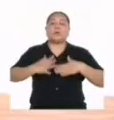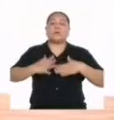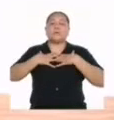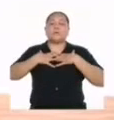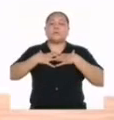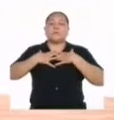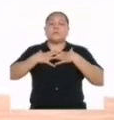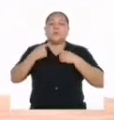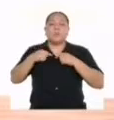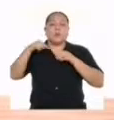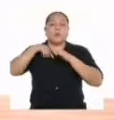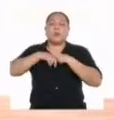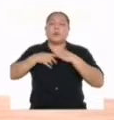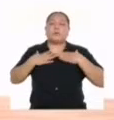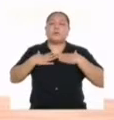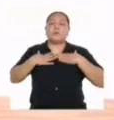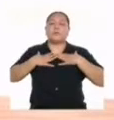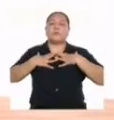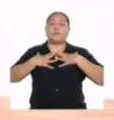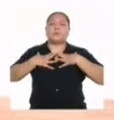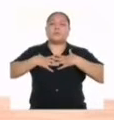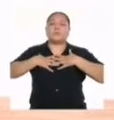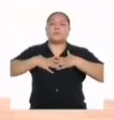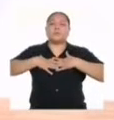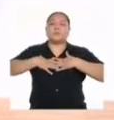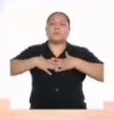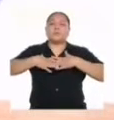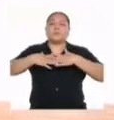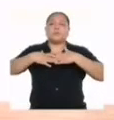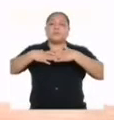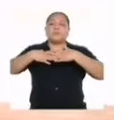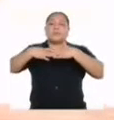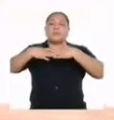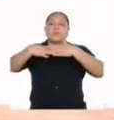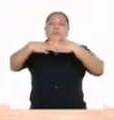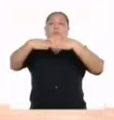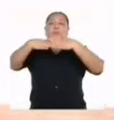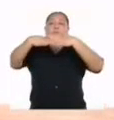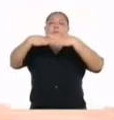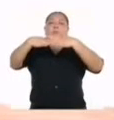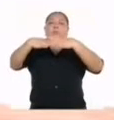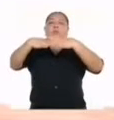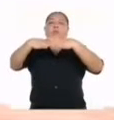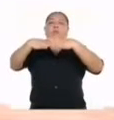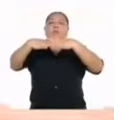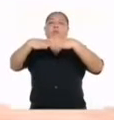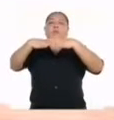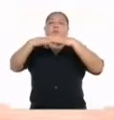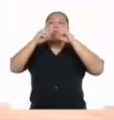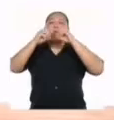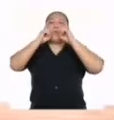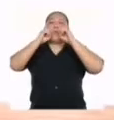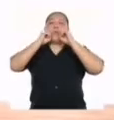Respiramos profundo Vamos a respirar Inhalamos